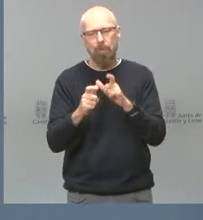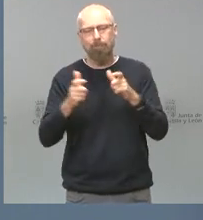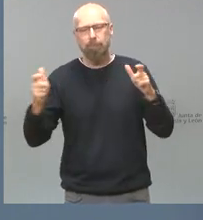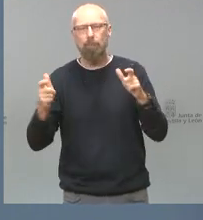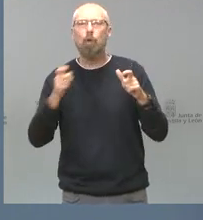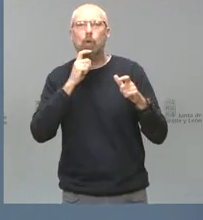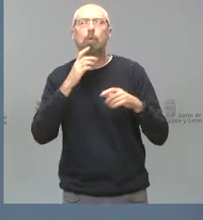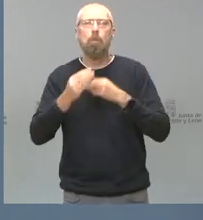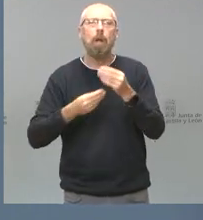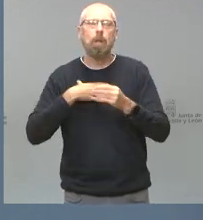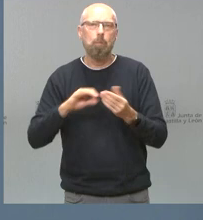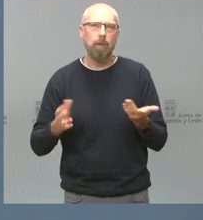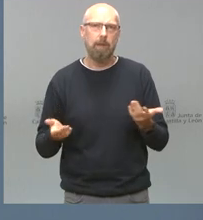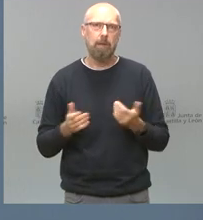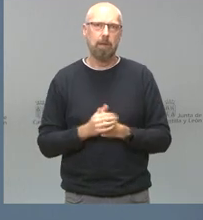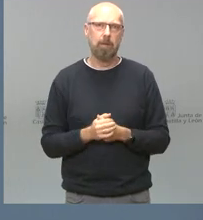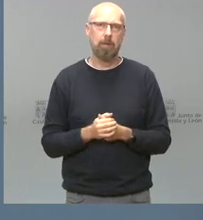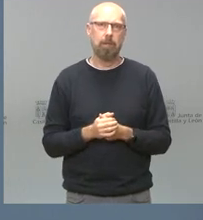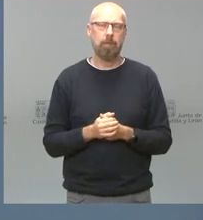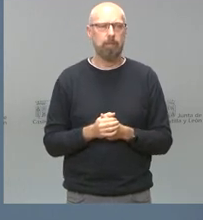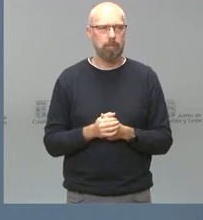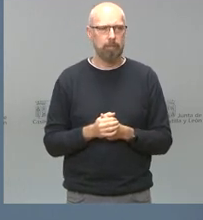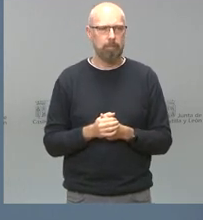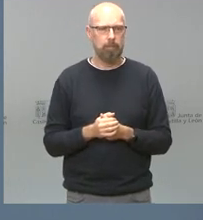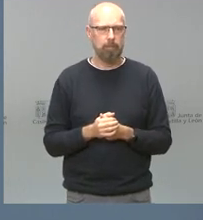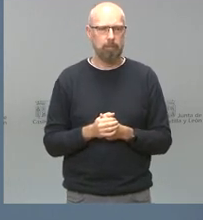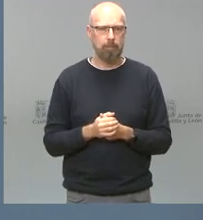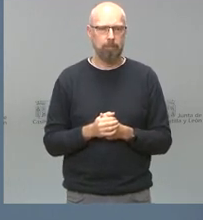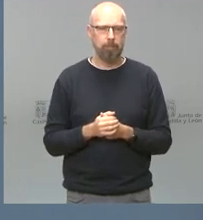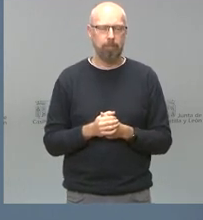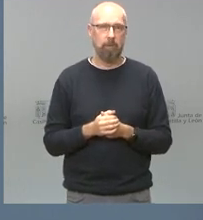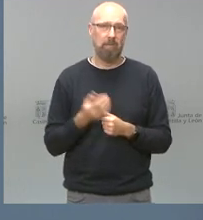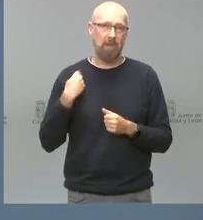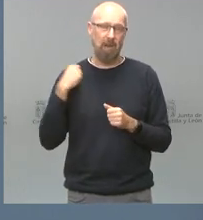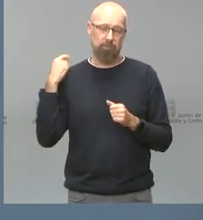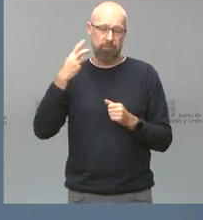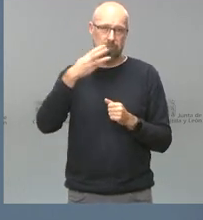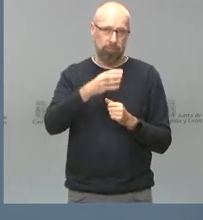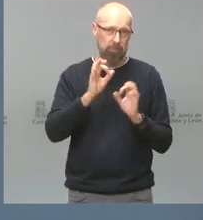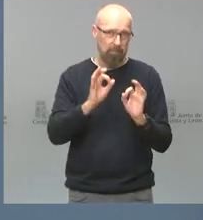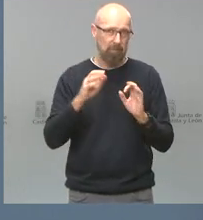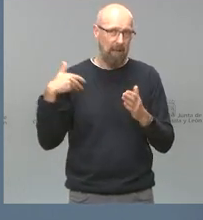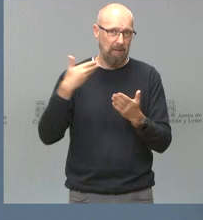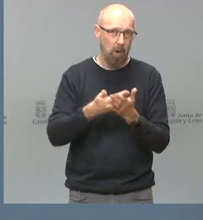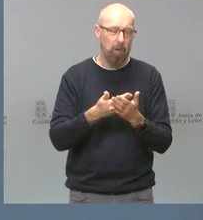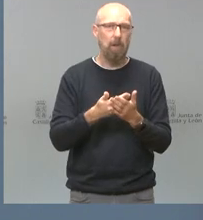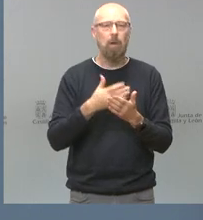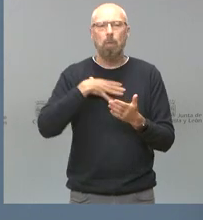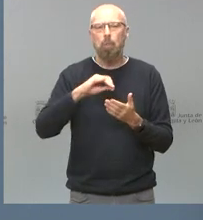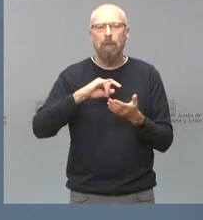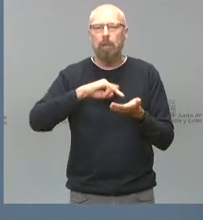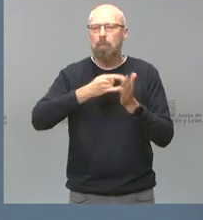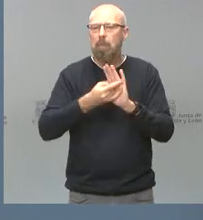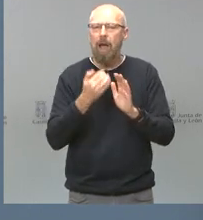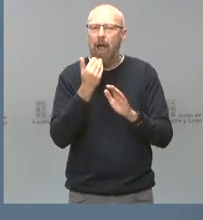como digo, más de 50.000 habitantes en los últimos años. Si es posible implantar algún tipo de plan especial, alguna medida especial,